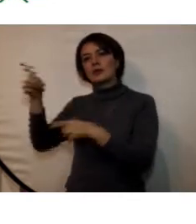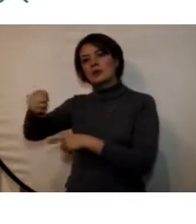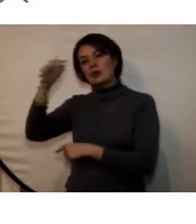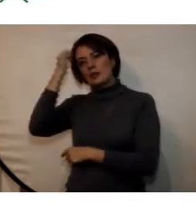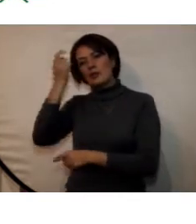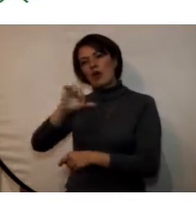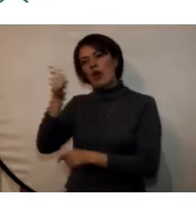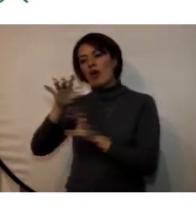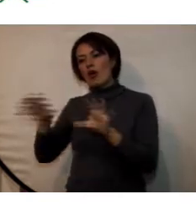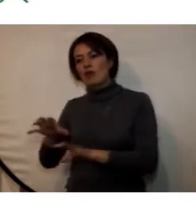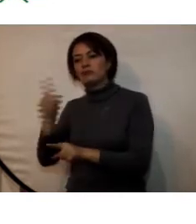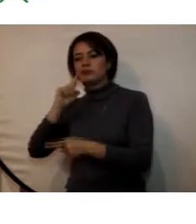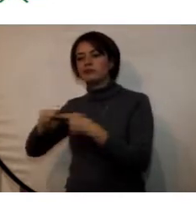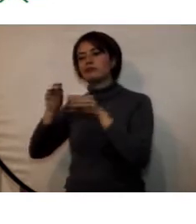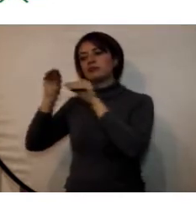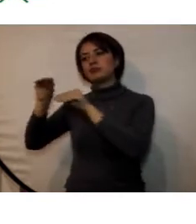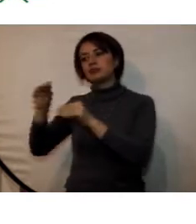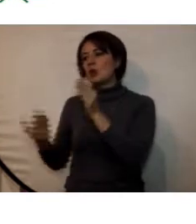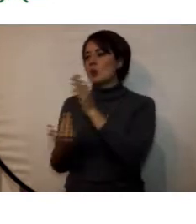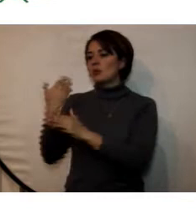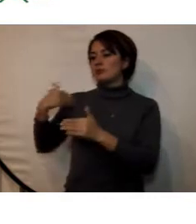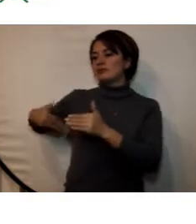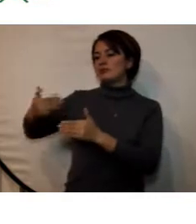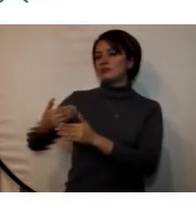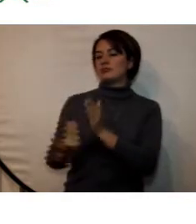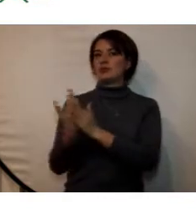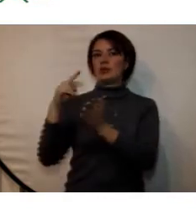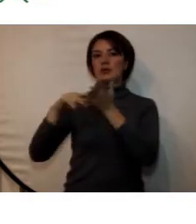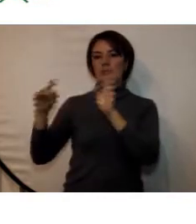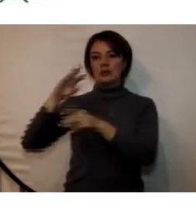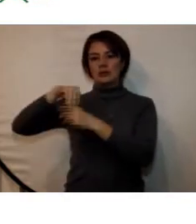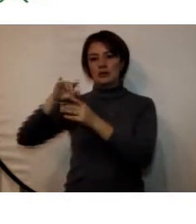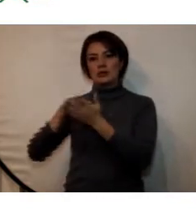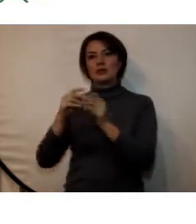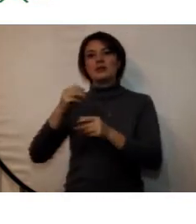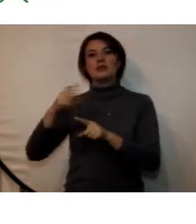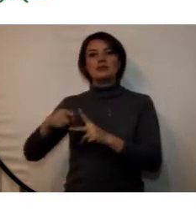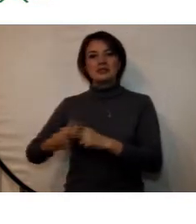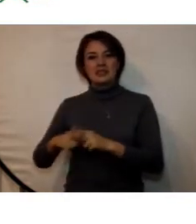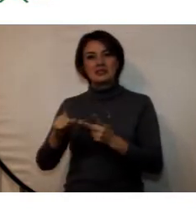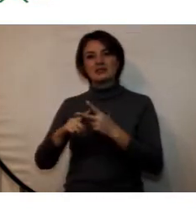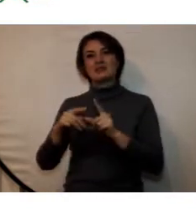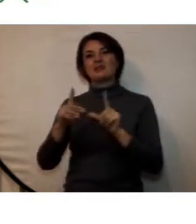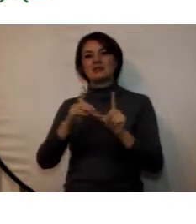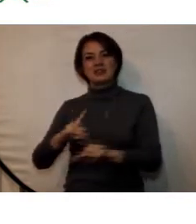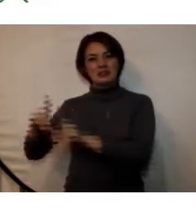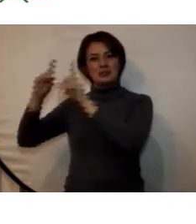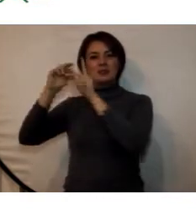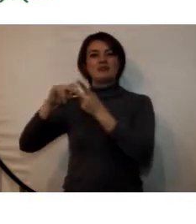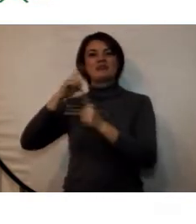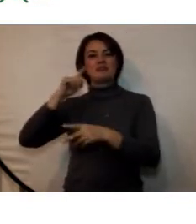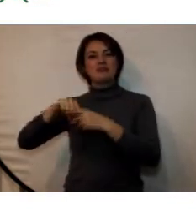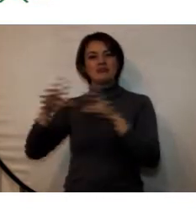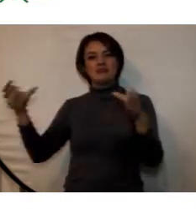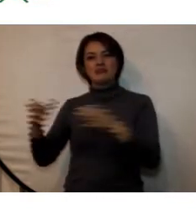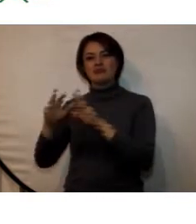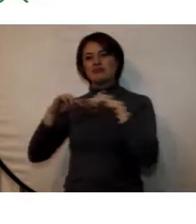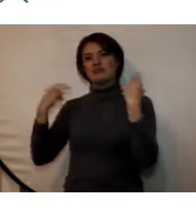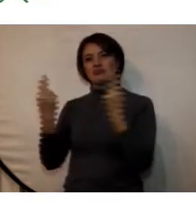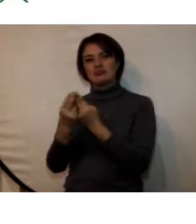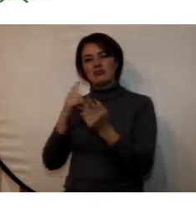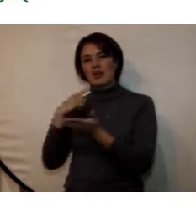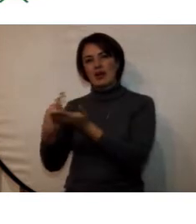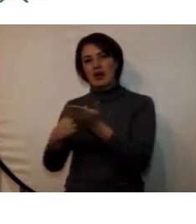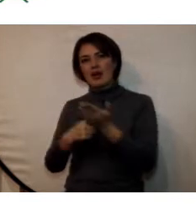complementarias de capacitación y actualización profesional mediante talleres diplomados cursos seminarios y congresos a nivel nacional e